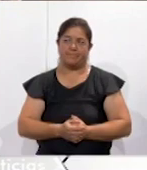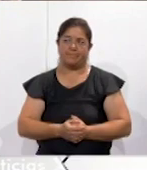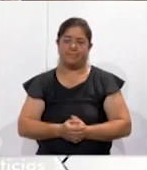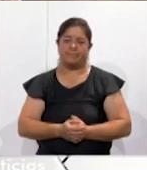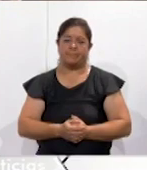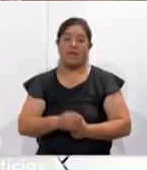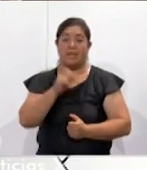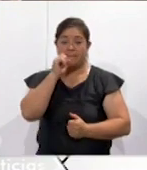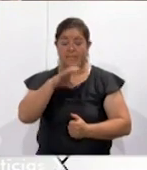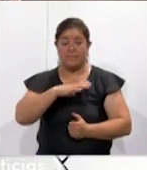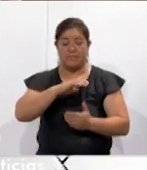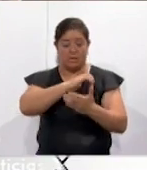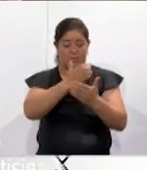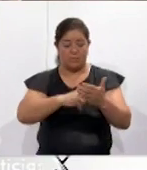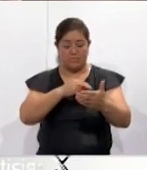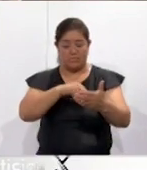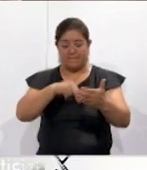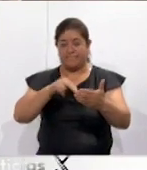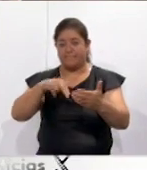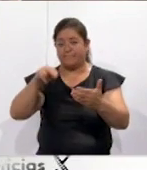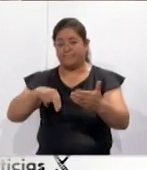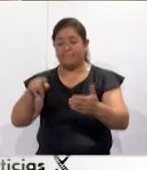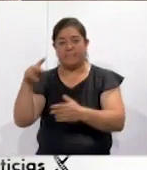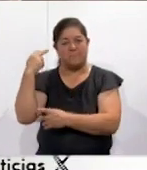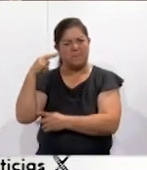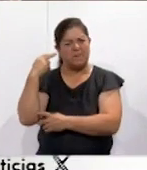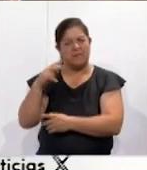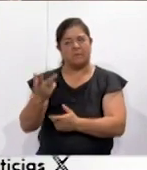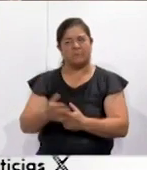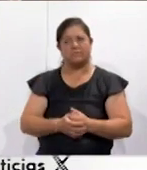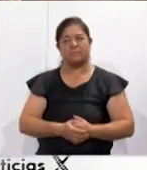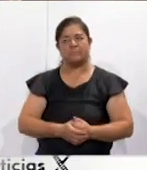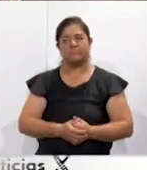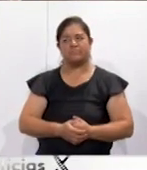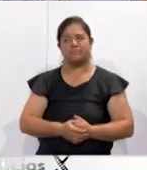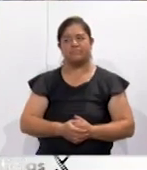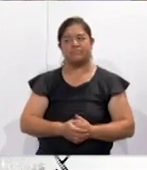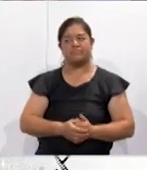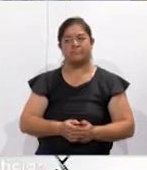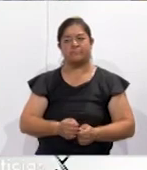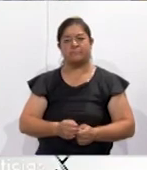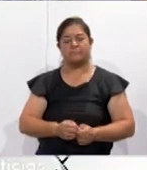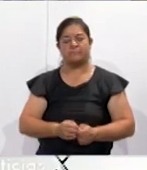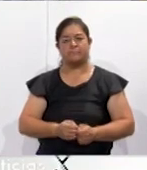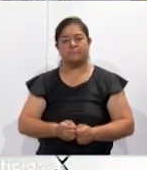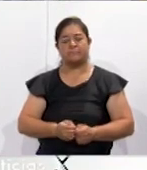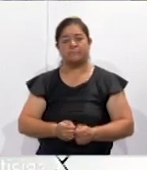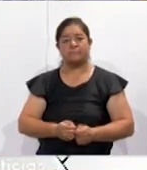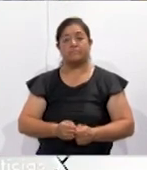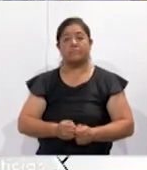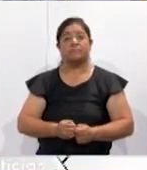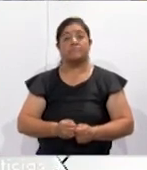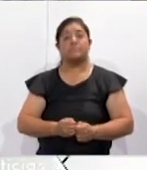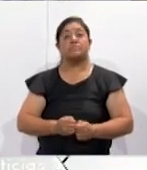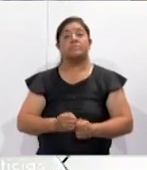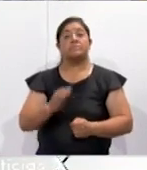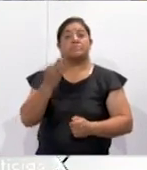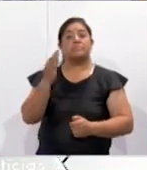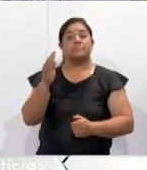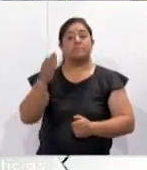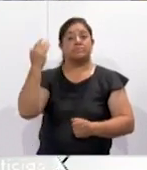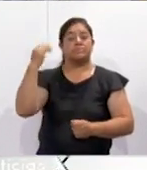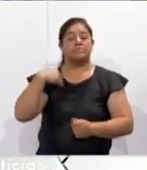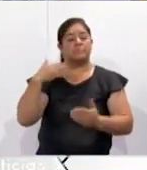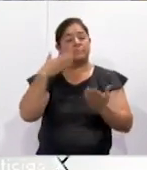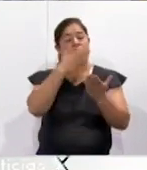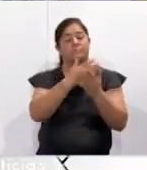tenemos una firma de convenio con un órgano garante de Veracruz, platíquenos. Sí, mira, también en el mes de febrero nosotros acudimos al Instituto